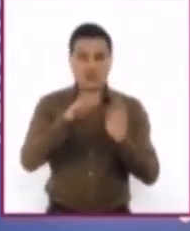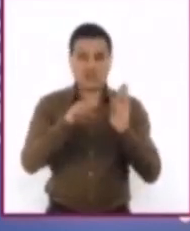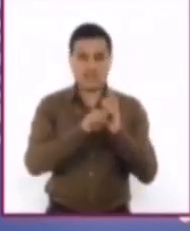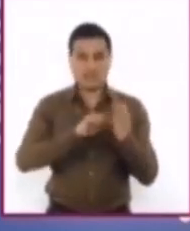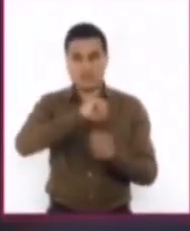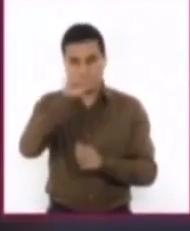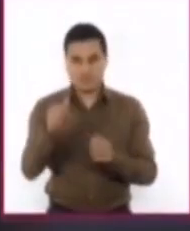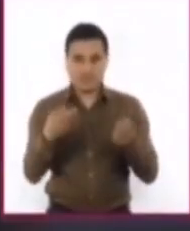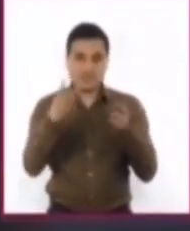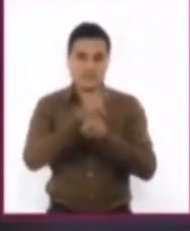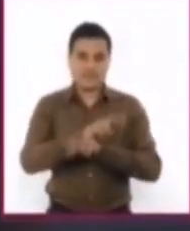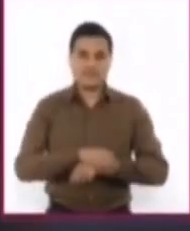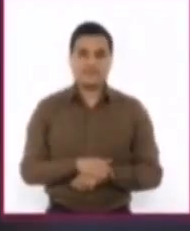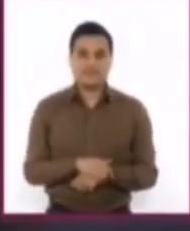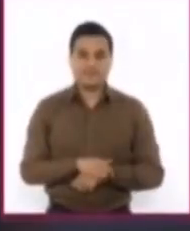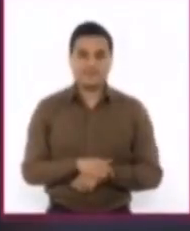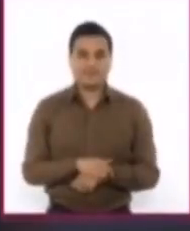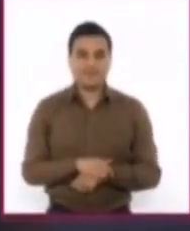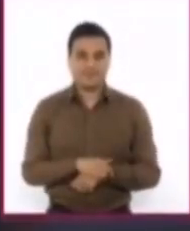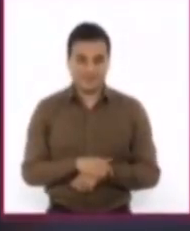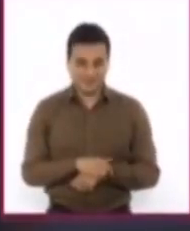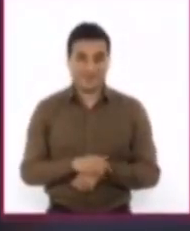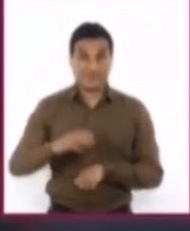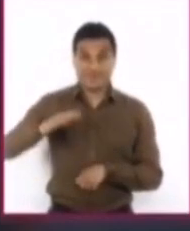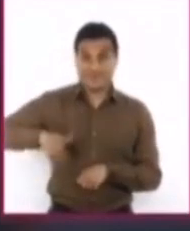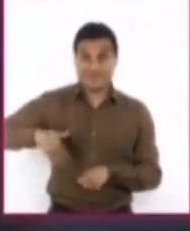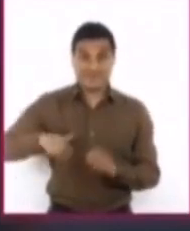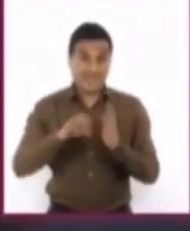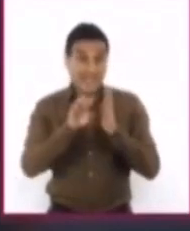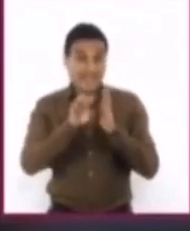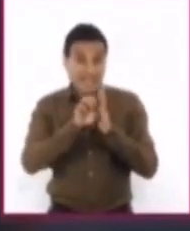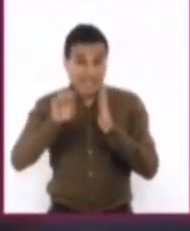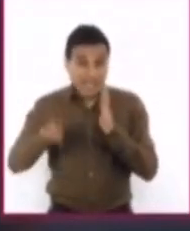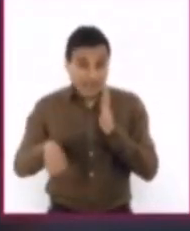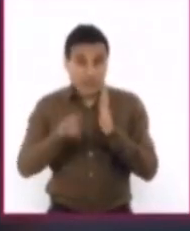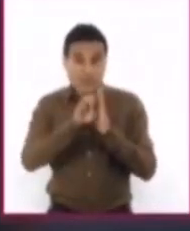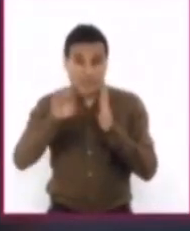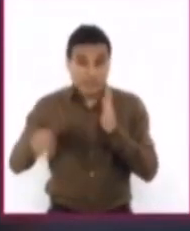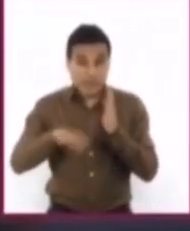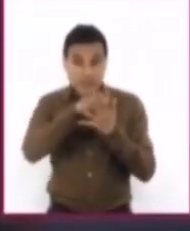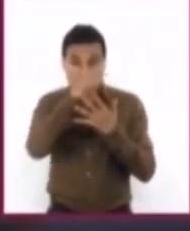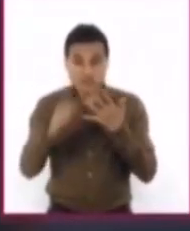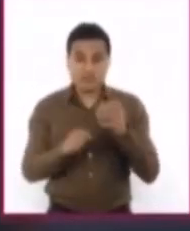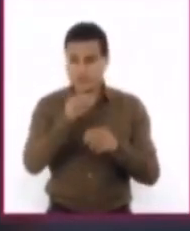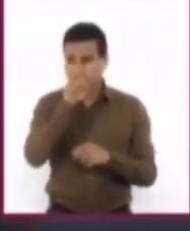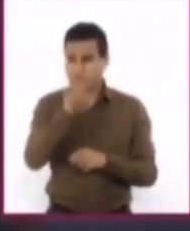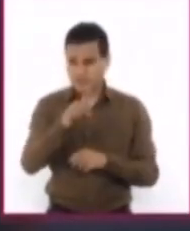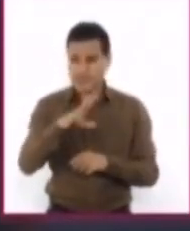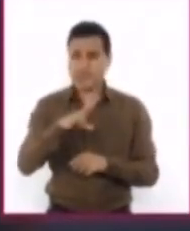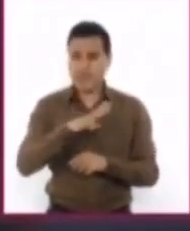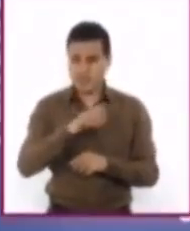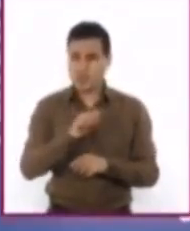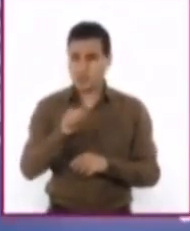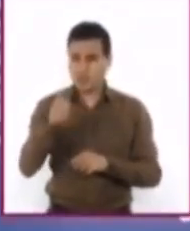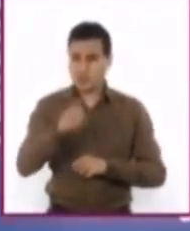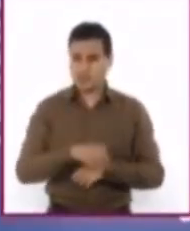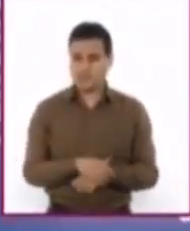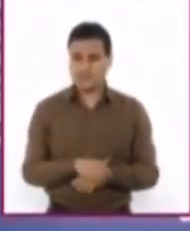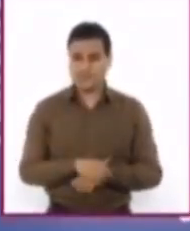cumplimiento. Además de los ejemplos que hemos revisado, existen otros que cumplen con esta misma función.